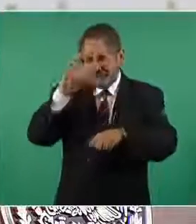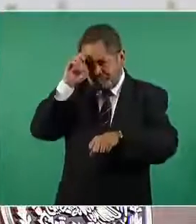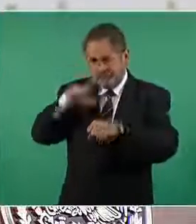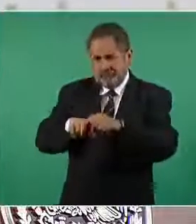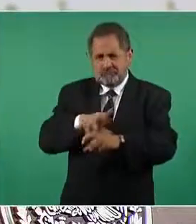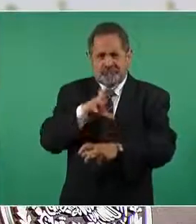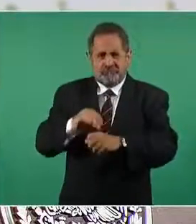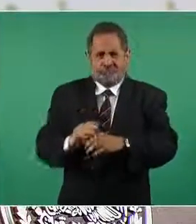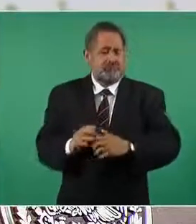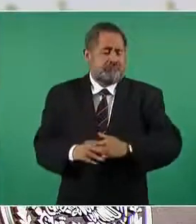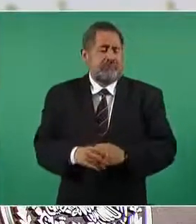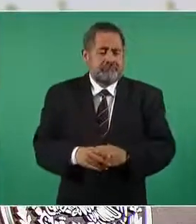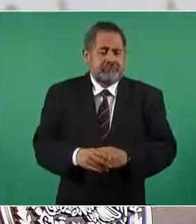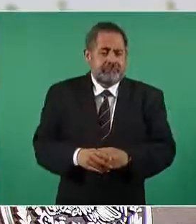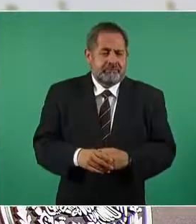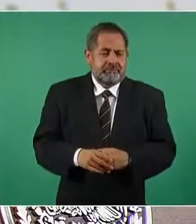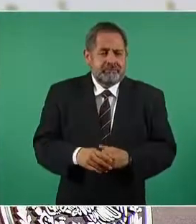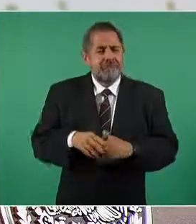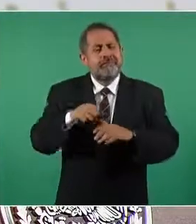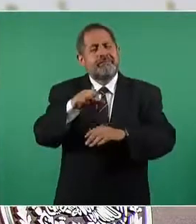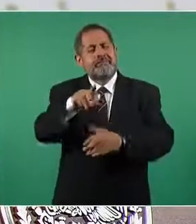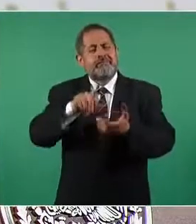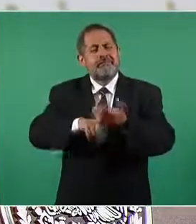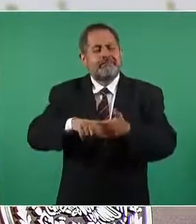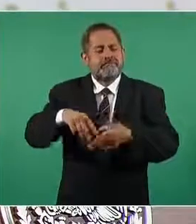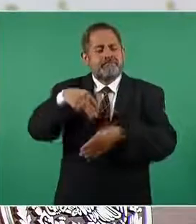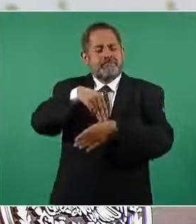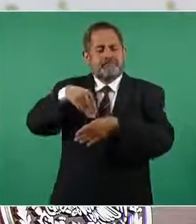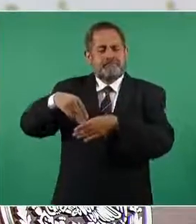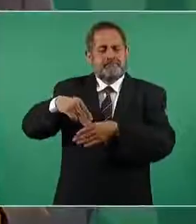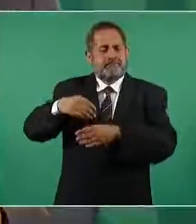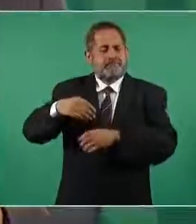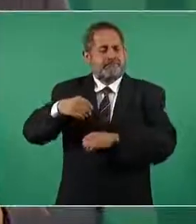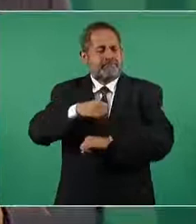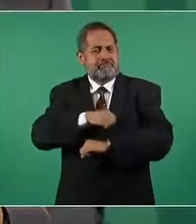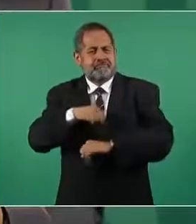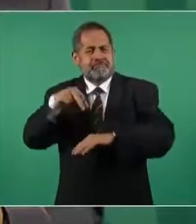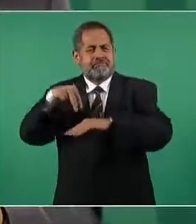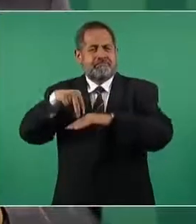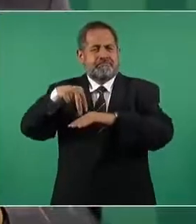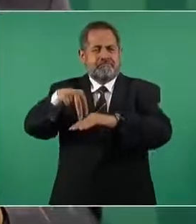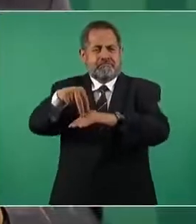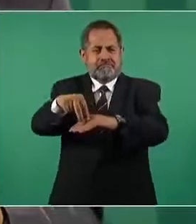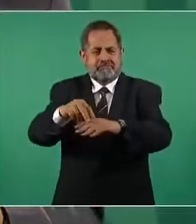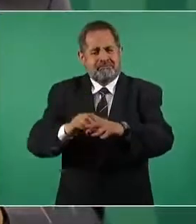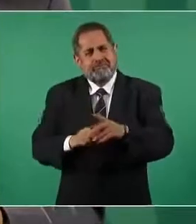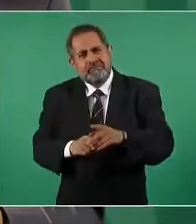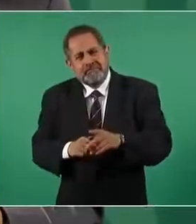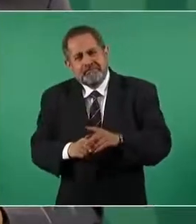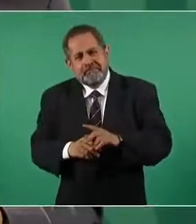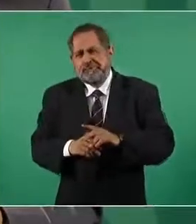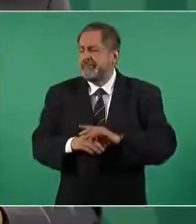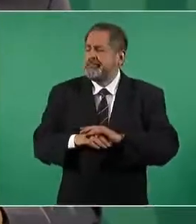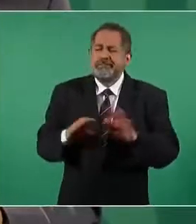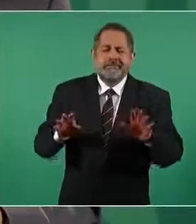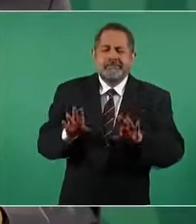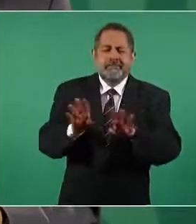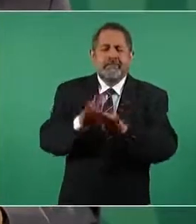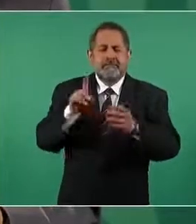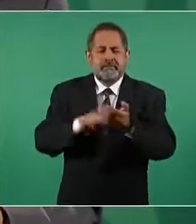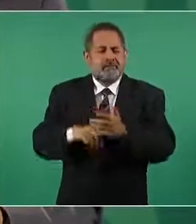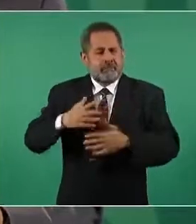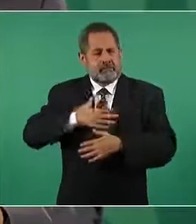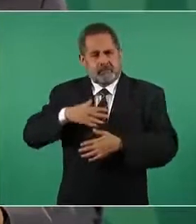acerca de las estatuas pues solo las que tienen que ver con nuestra